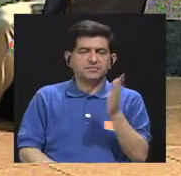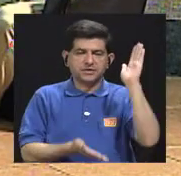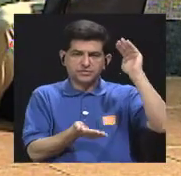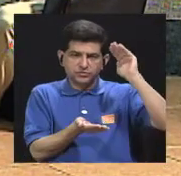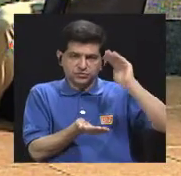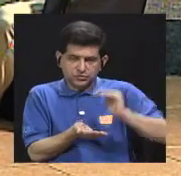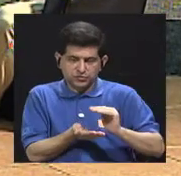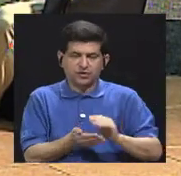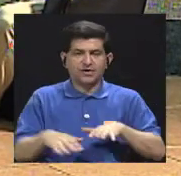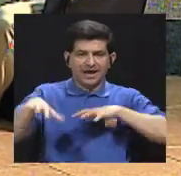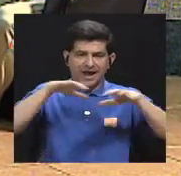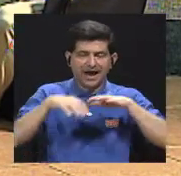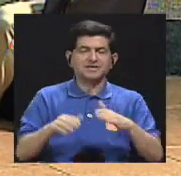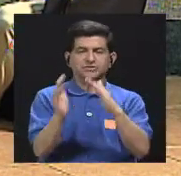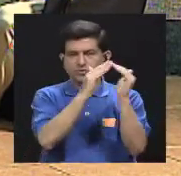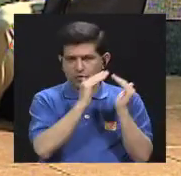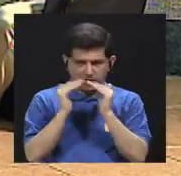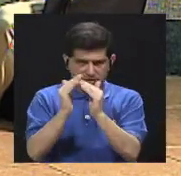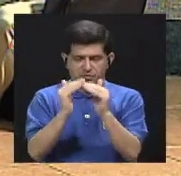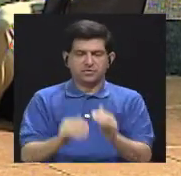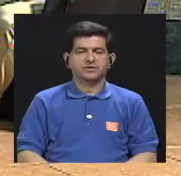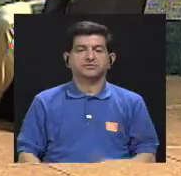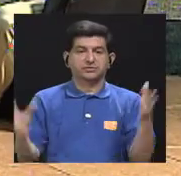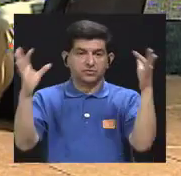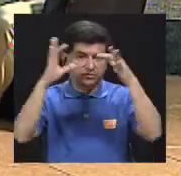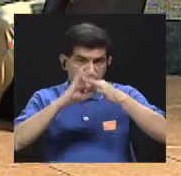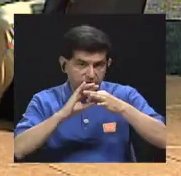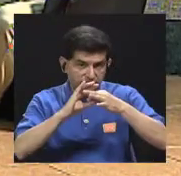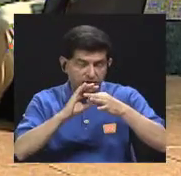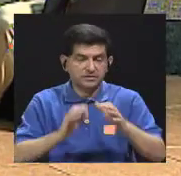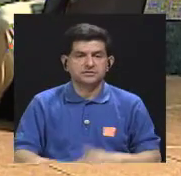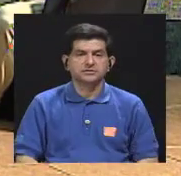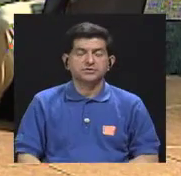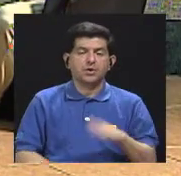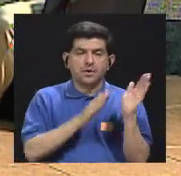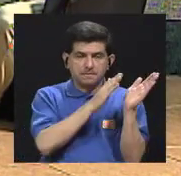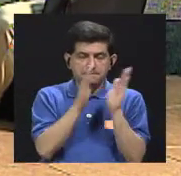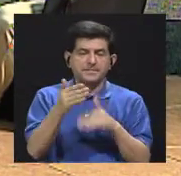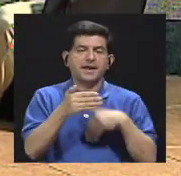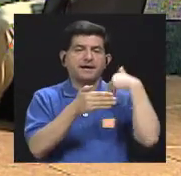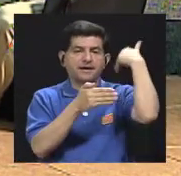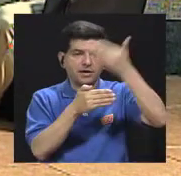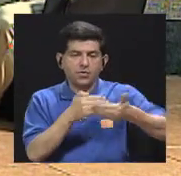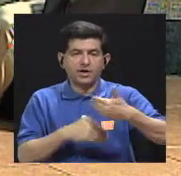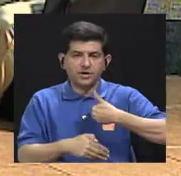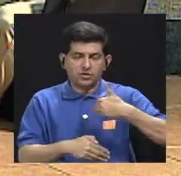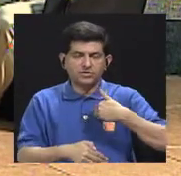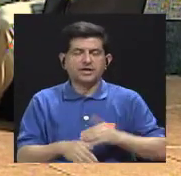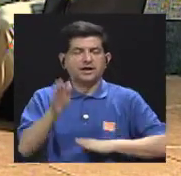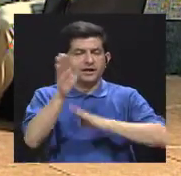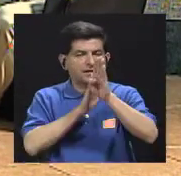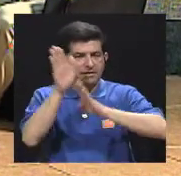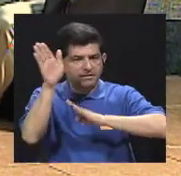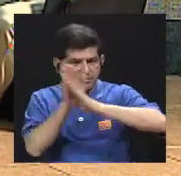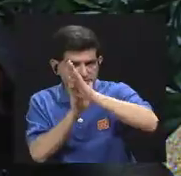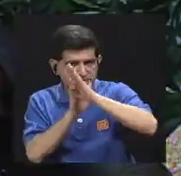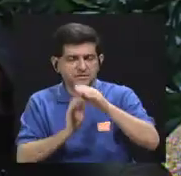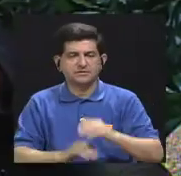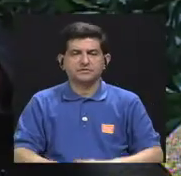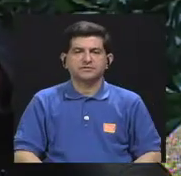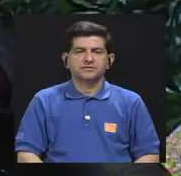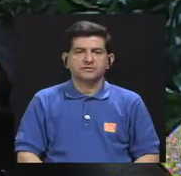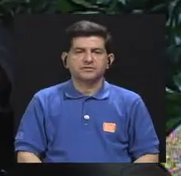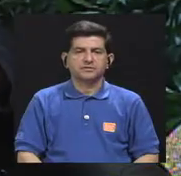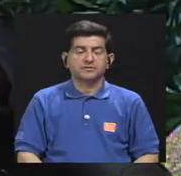reducirla acciones con la población sobre un plan que posteriormente tendremos que desarrollar